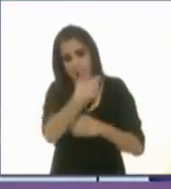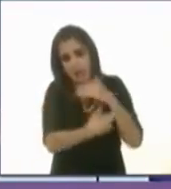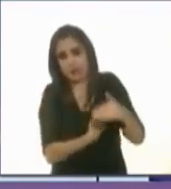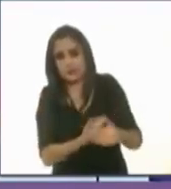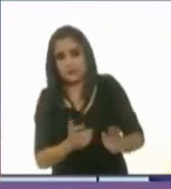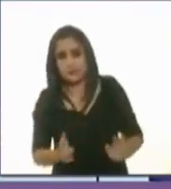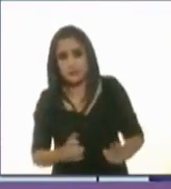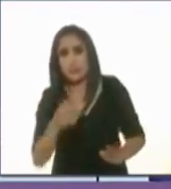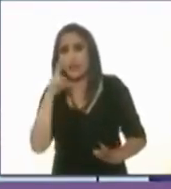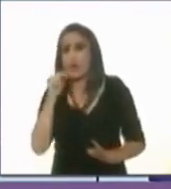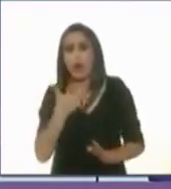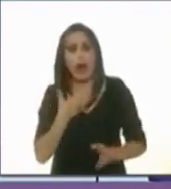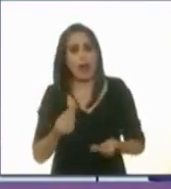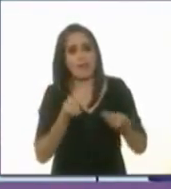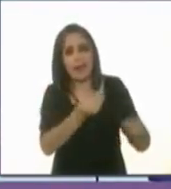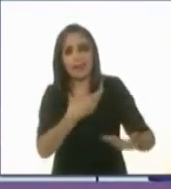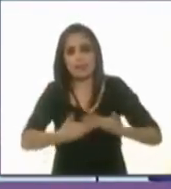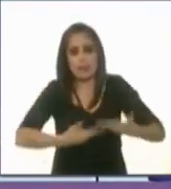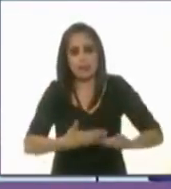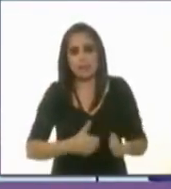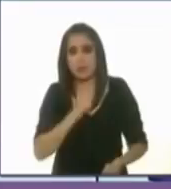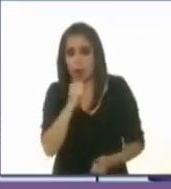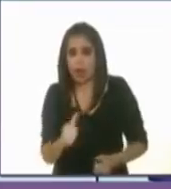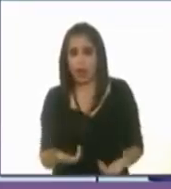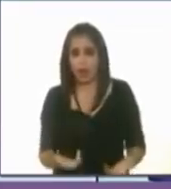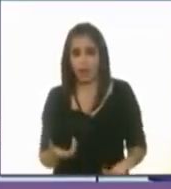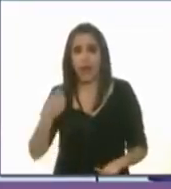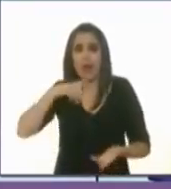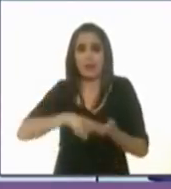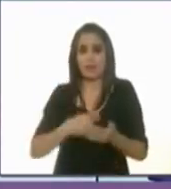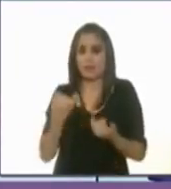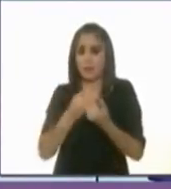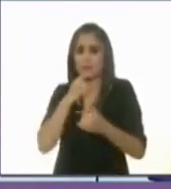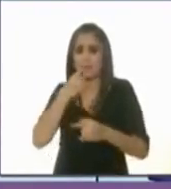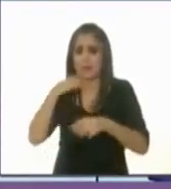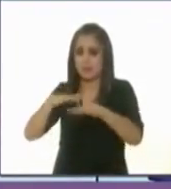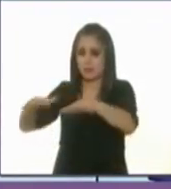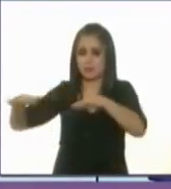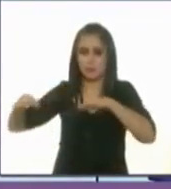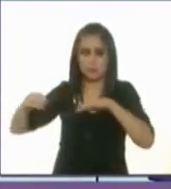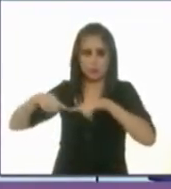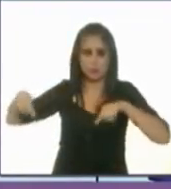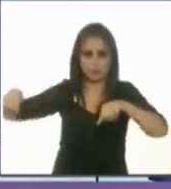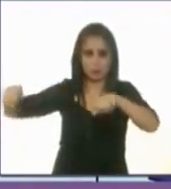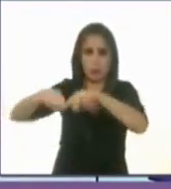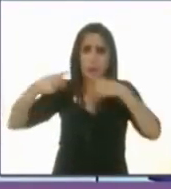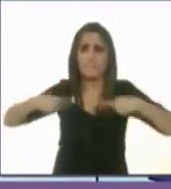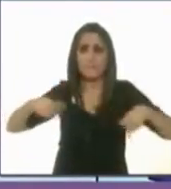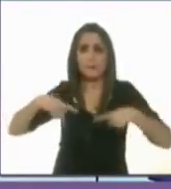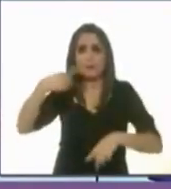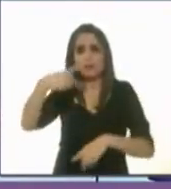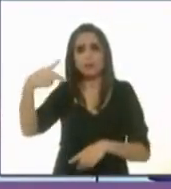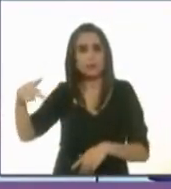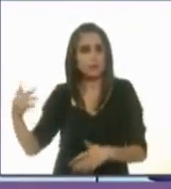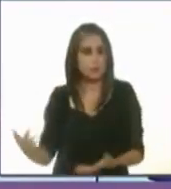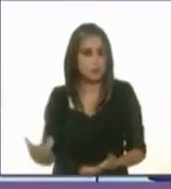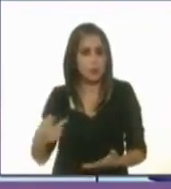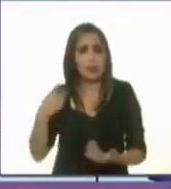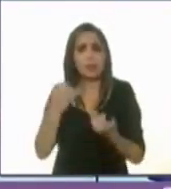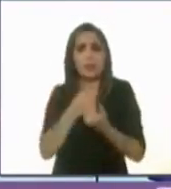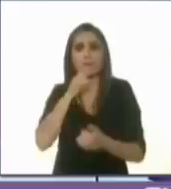argumentan que fueron asentamientos voluntarios de la gente. Segundo, las